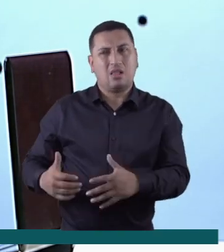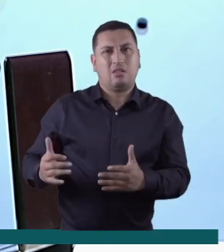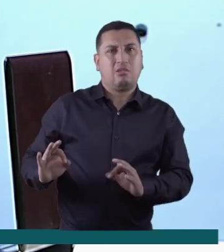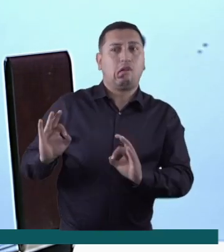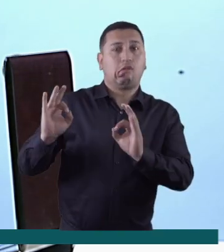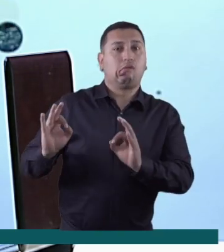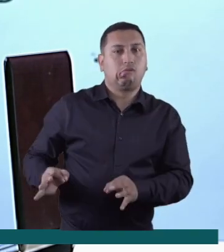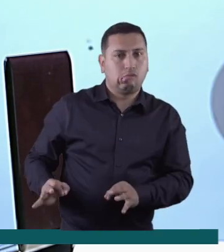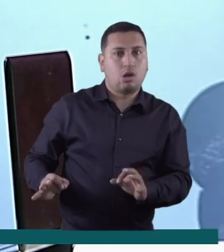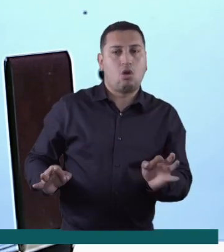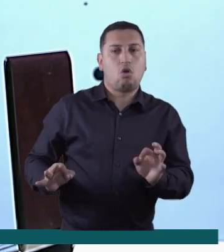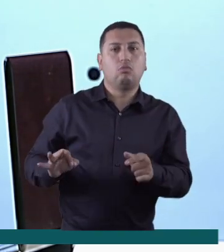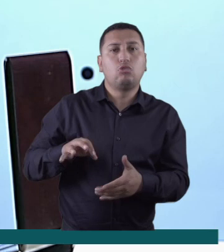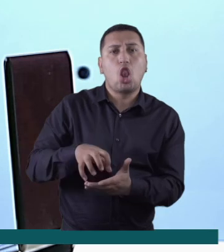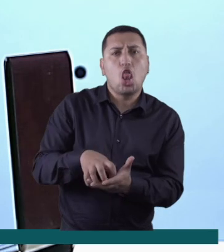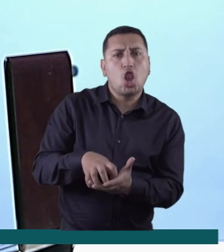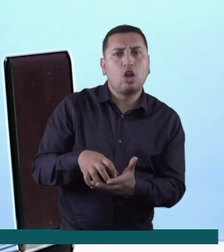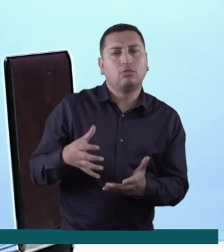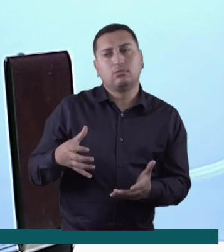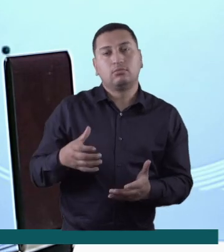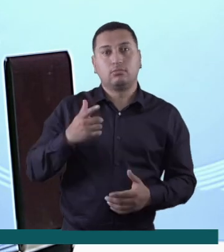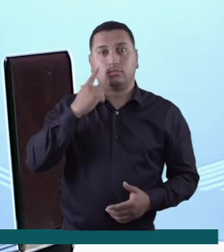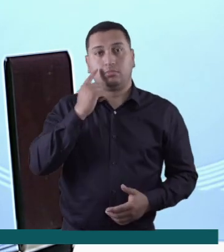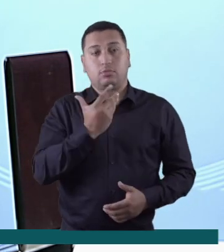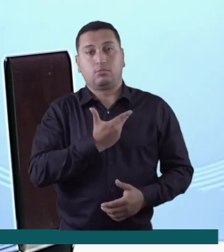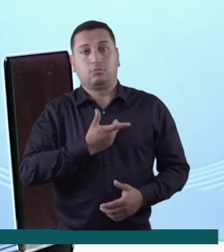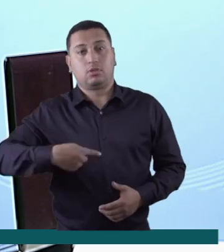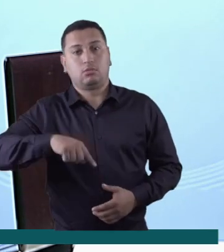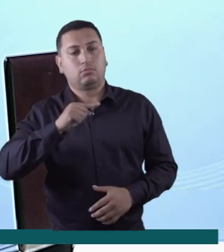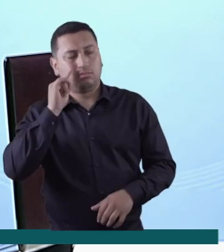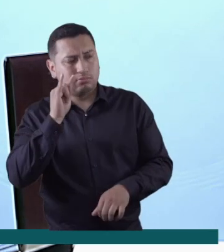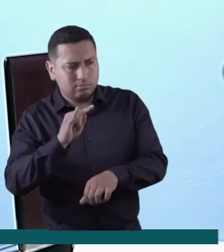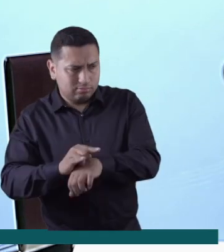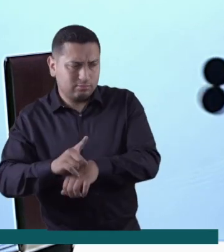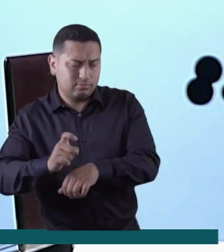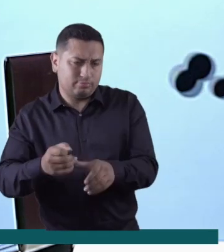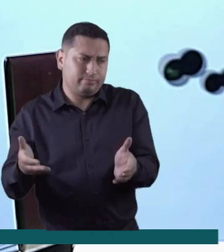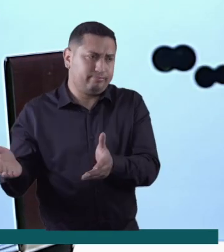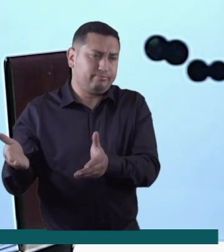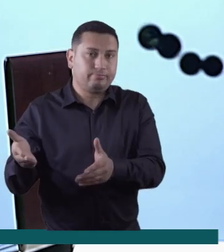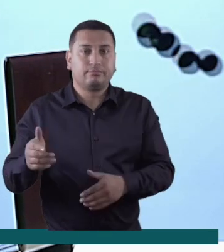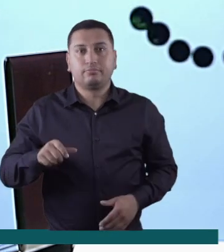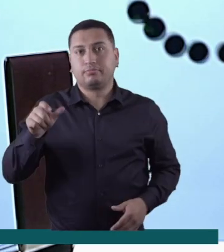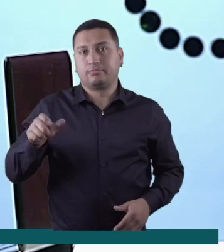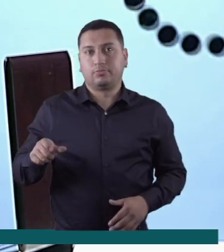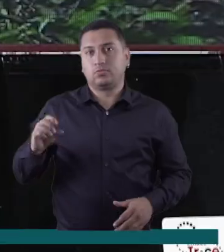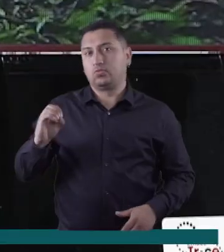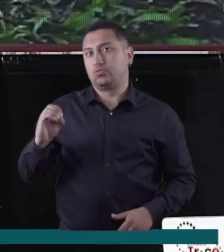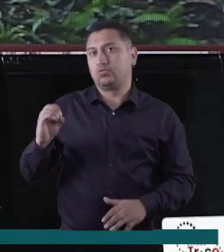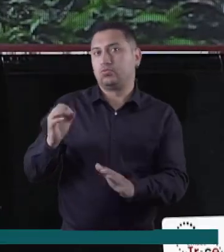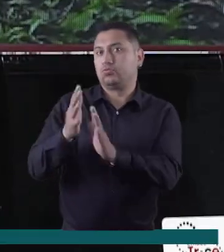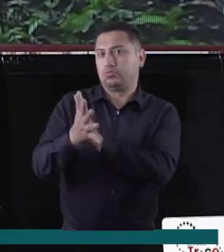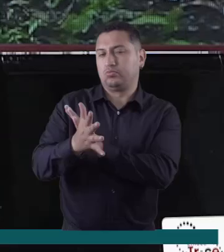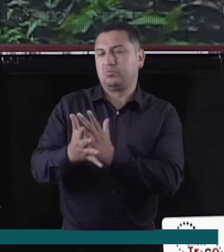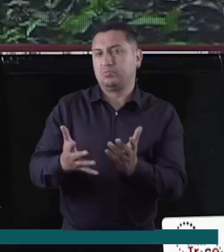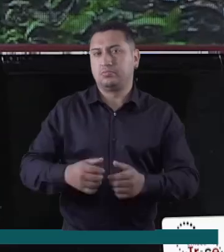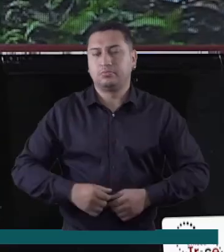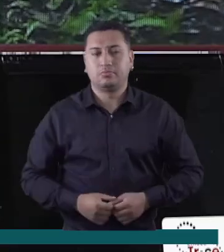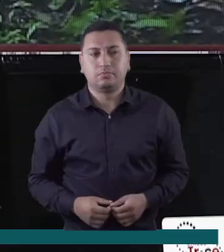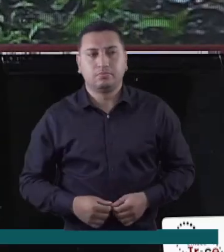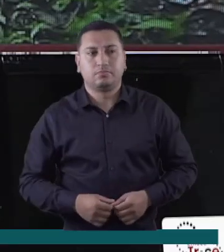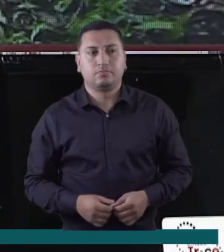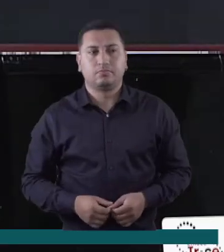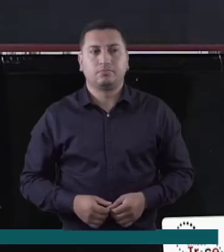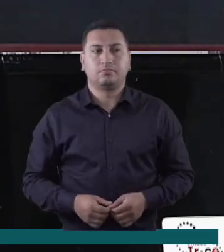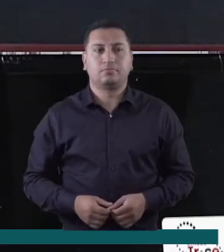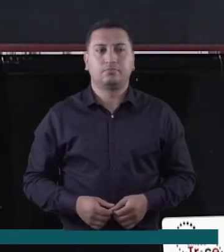demoras, estado de algunos alimentos o tamaño de las porciones. Los padres de familia piden mayor vigilancia. Johan Solano habló con las